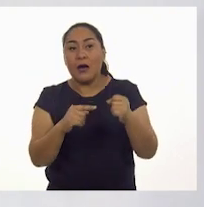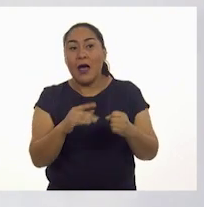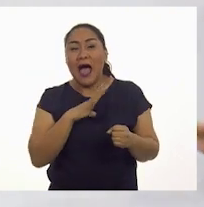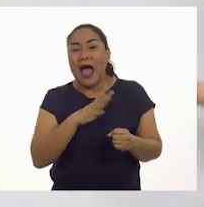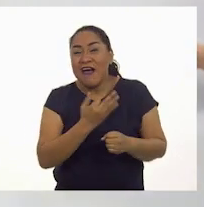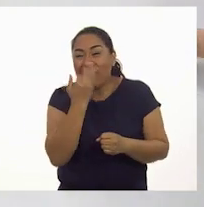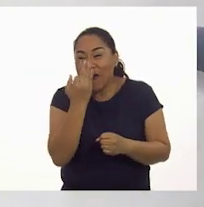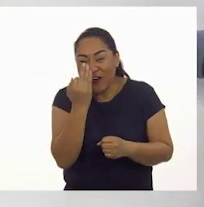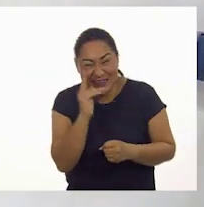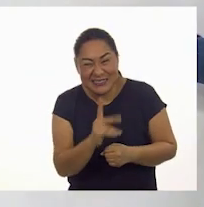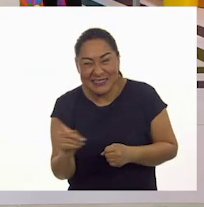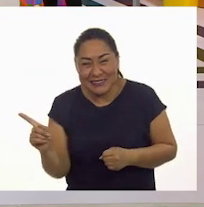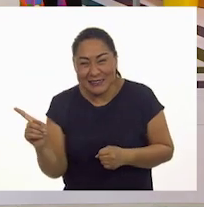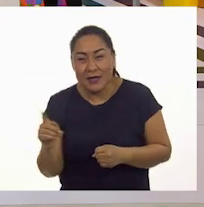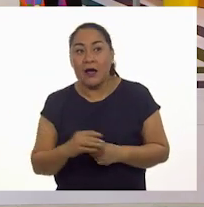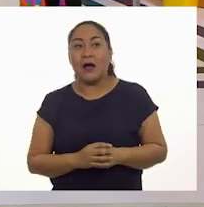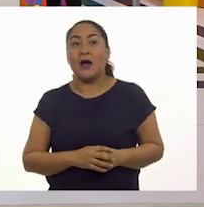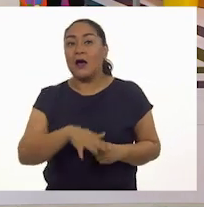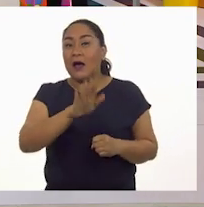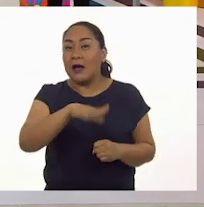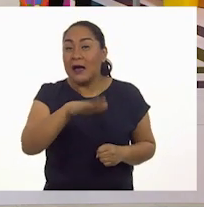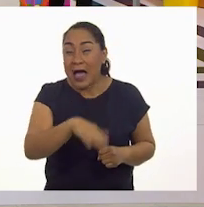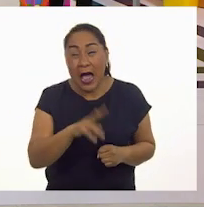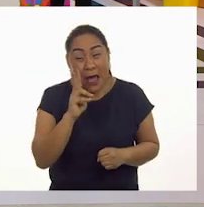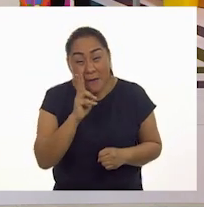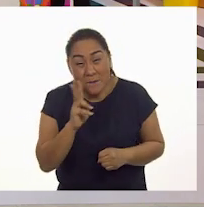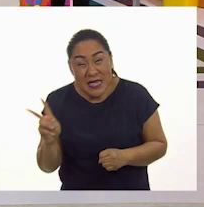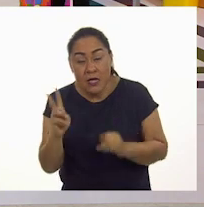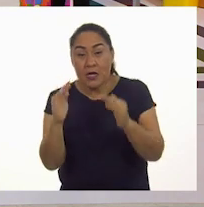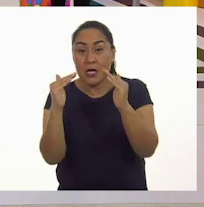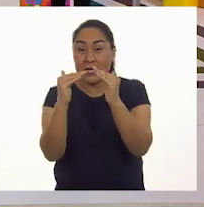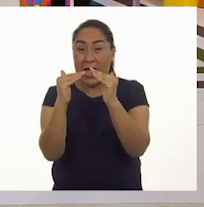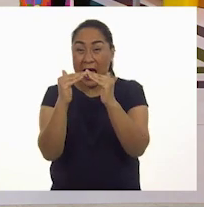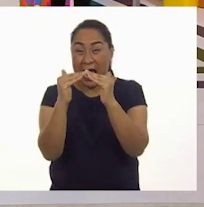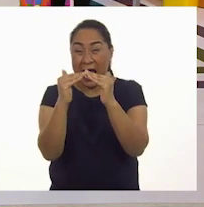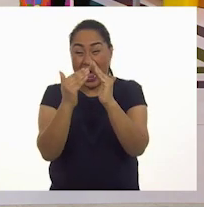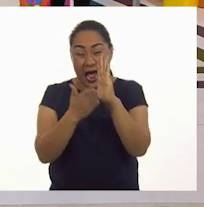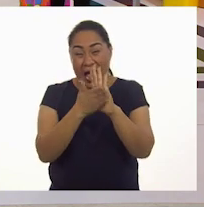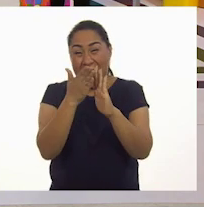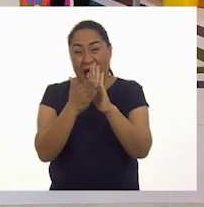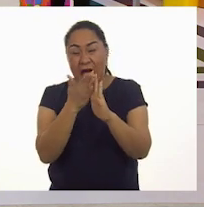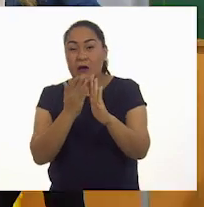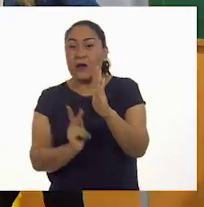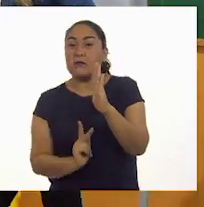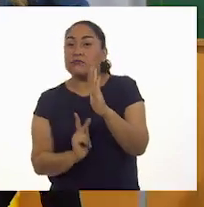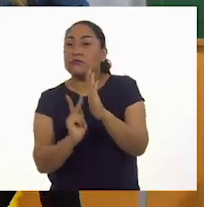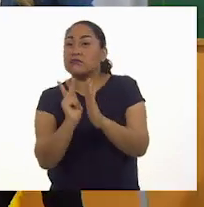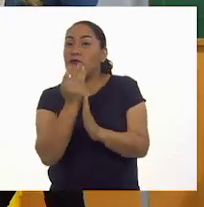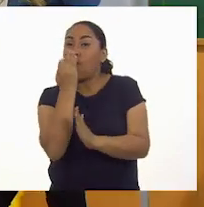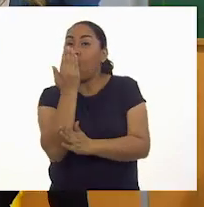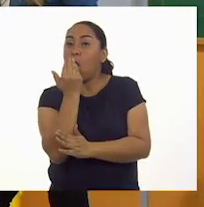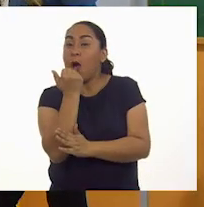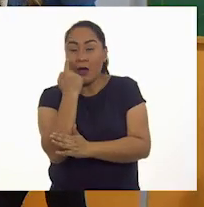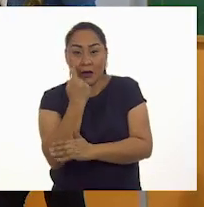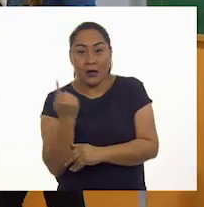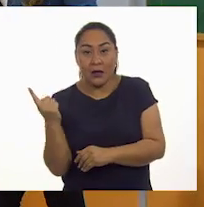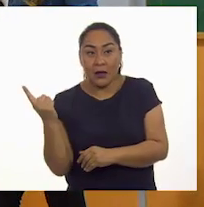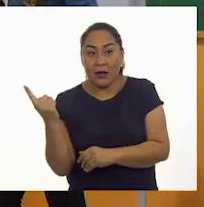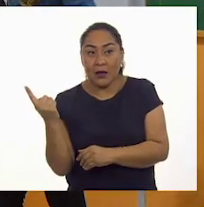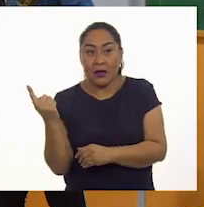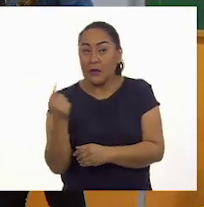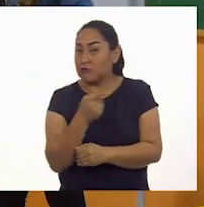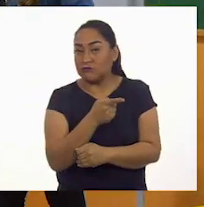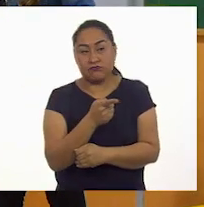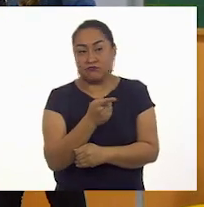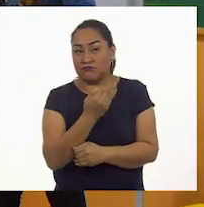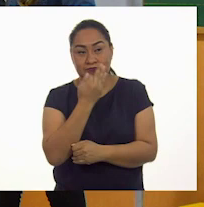Oye, Pepe, si se dan cuenta de esa flor, recién empezaba a construirse la casa, no estaba. A ver. flor creció con